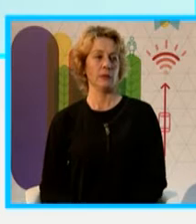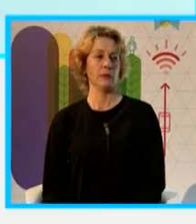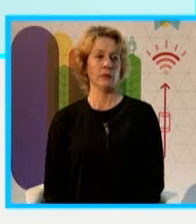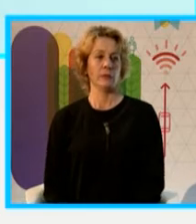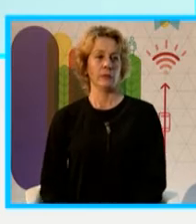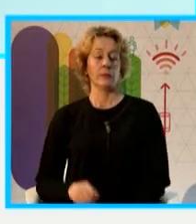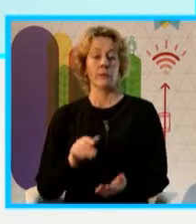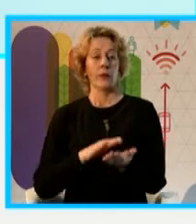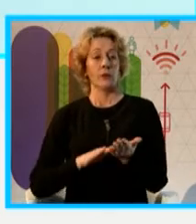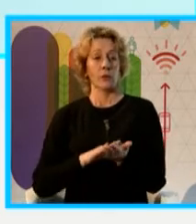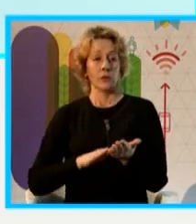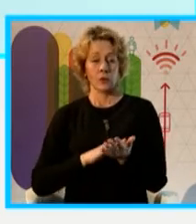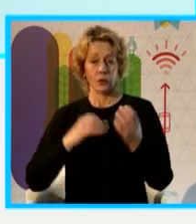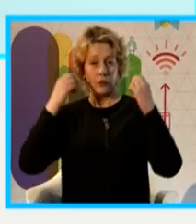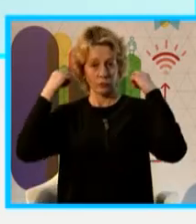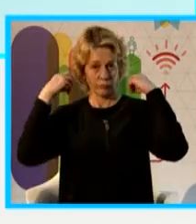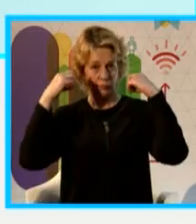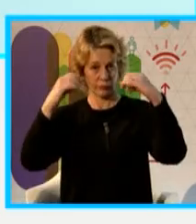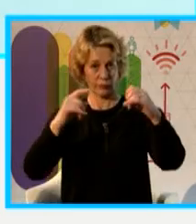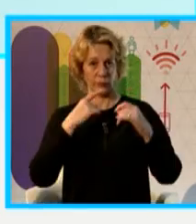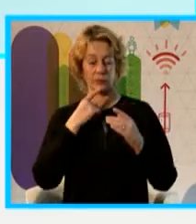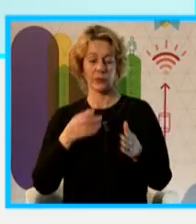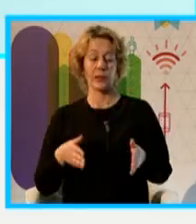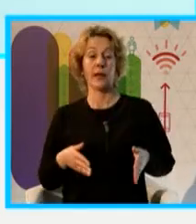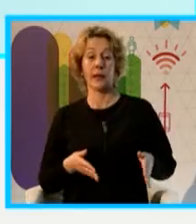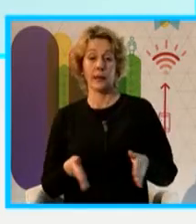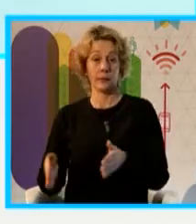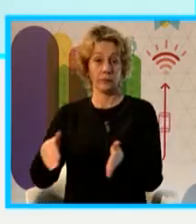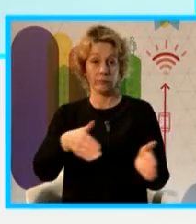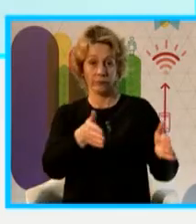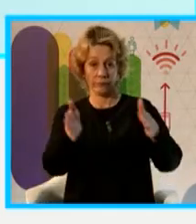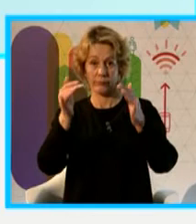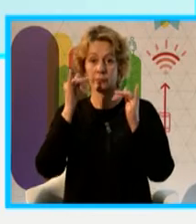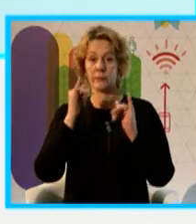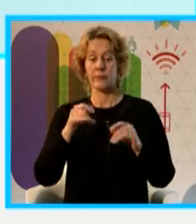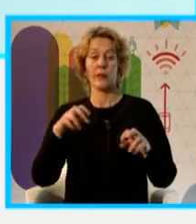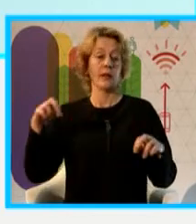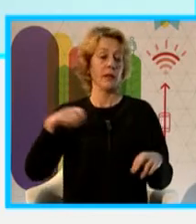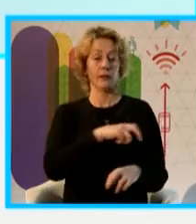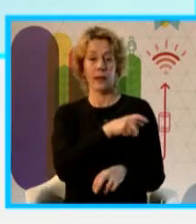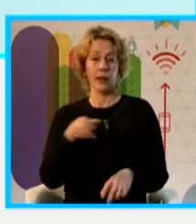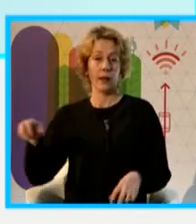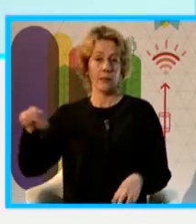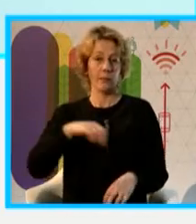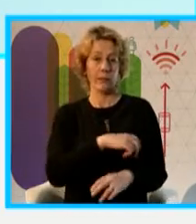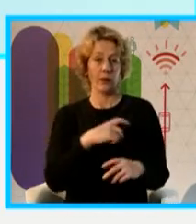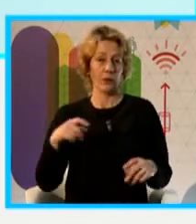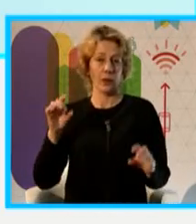Las soluciones lumínicas son para los senderos y para las vías peatonales. Y después una segunda